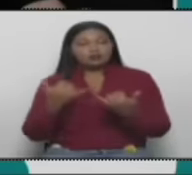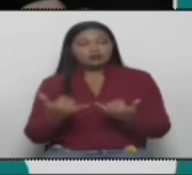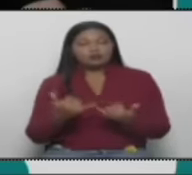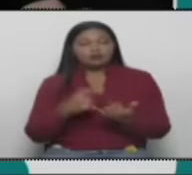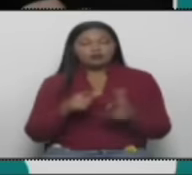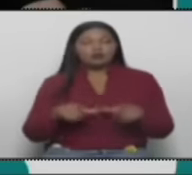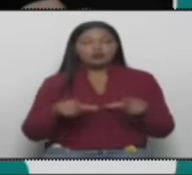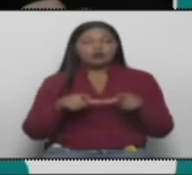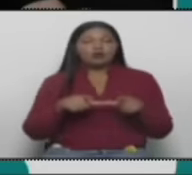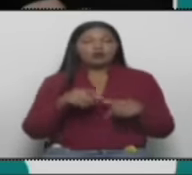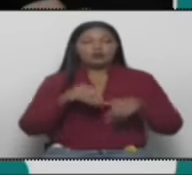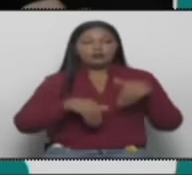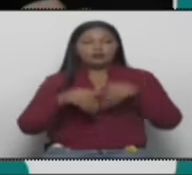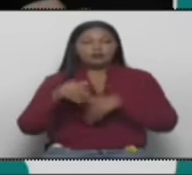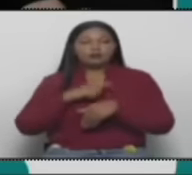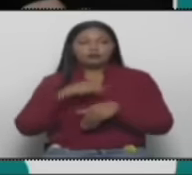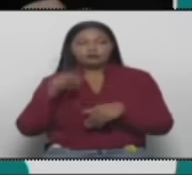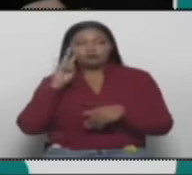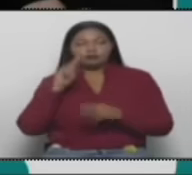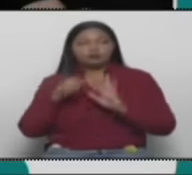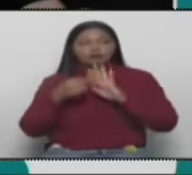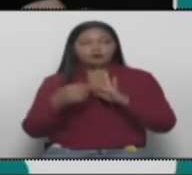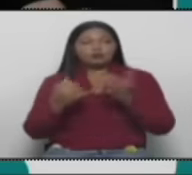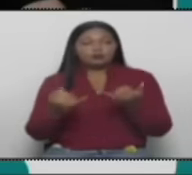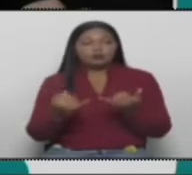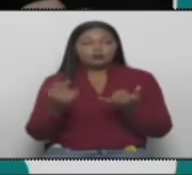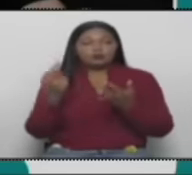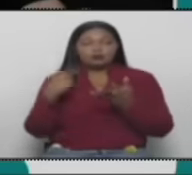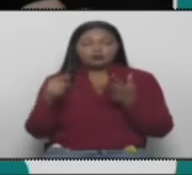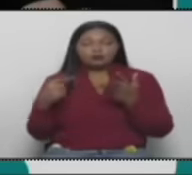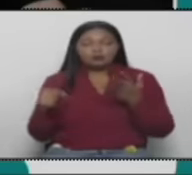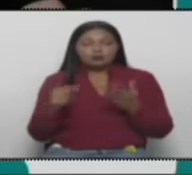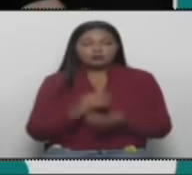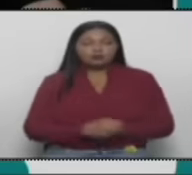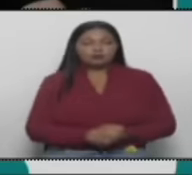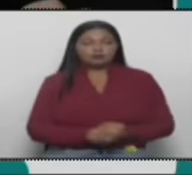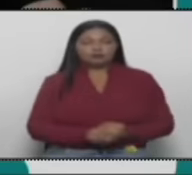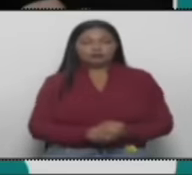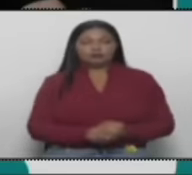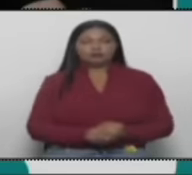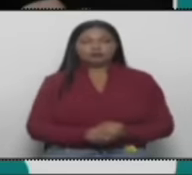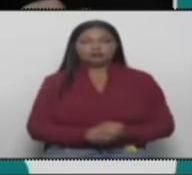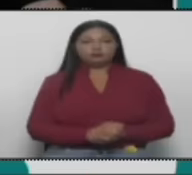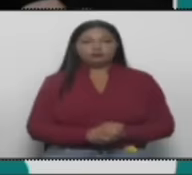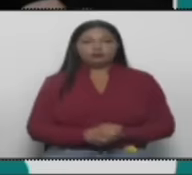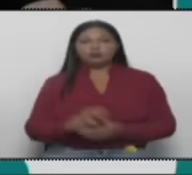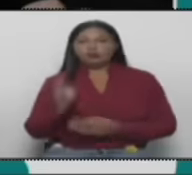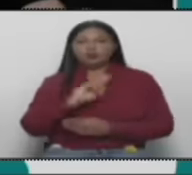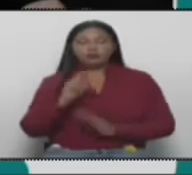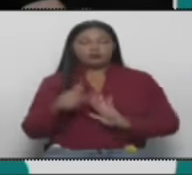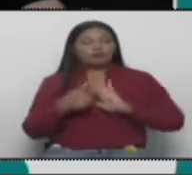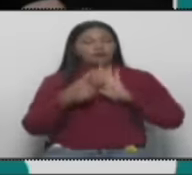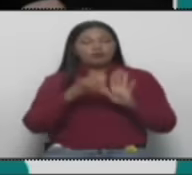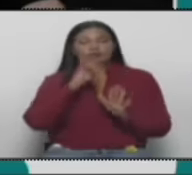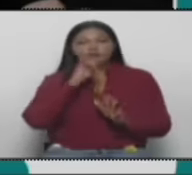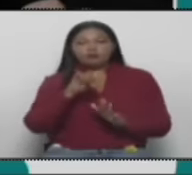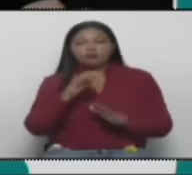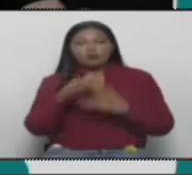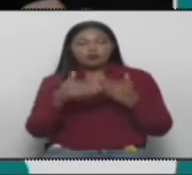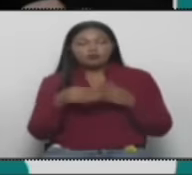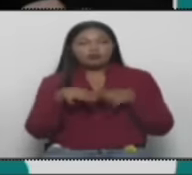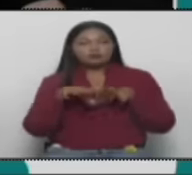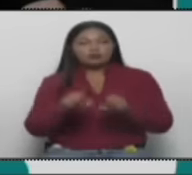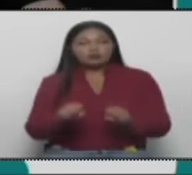sala electoral admite el recurso e inmediatamente notifica, cita,